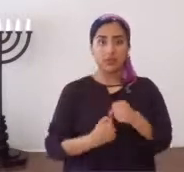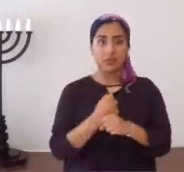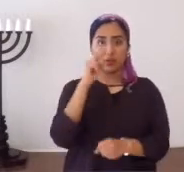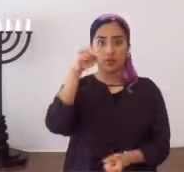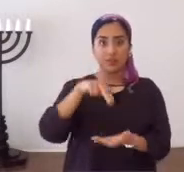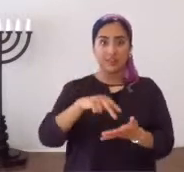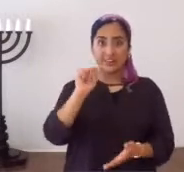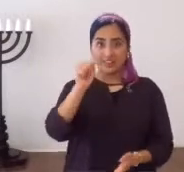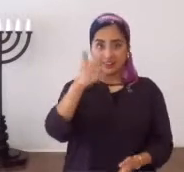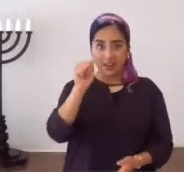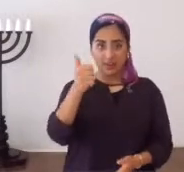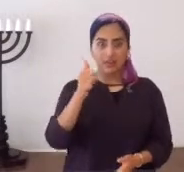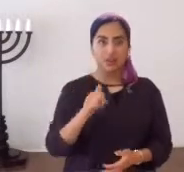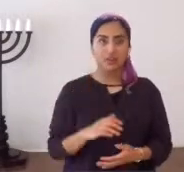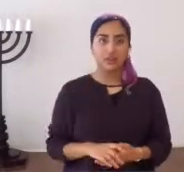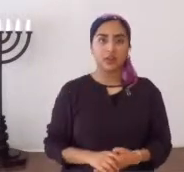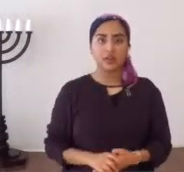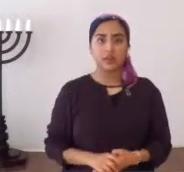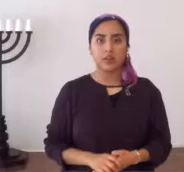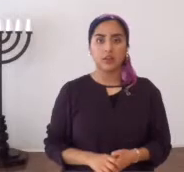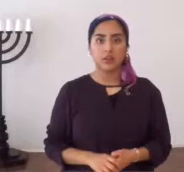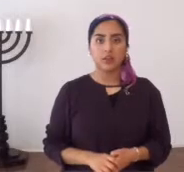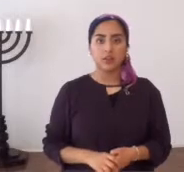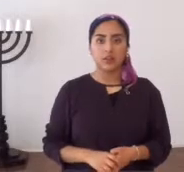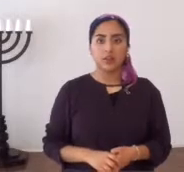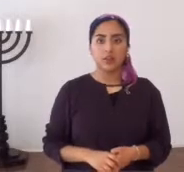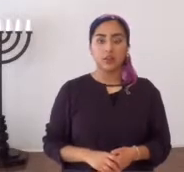abril, del 2010, 14 de Iyar,